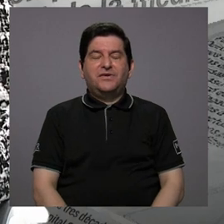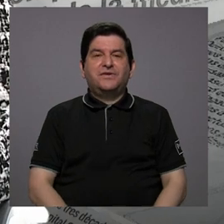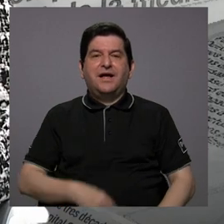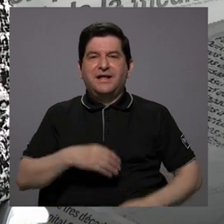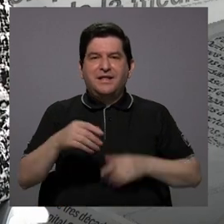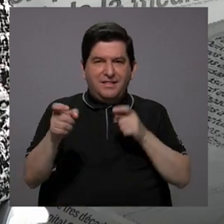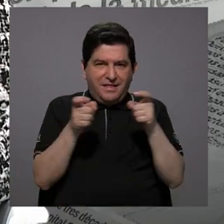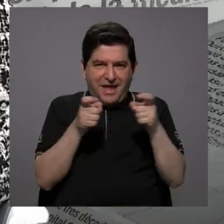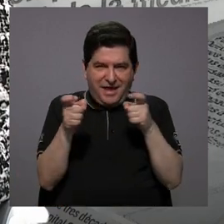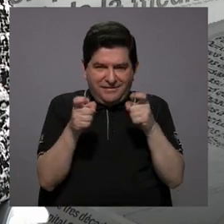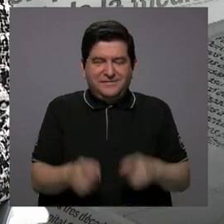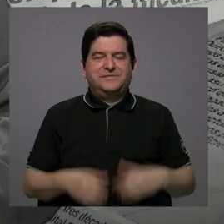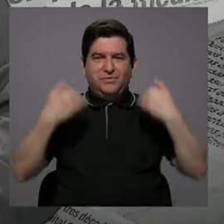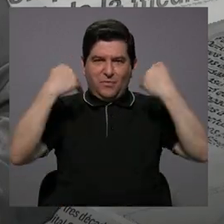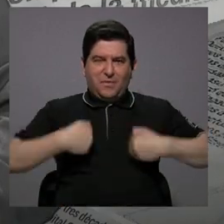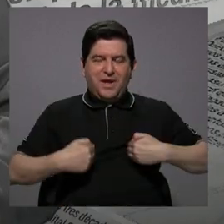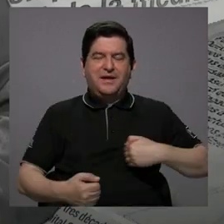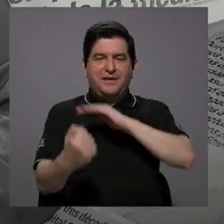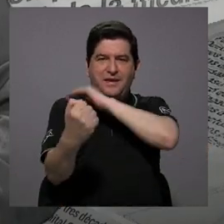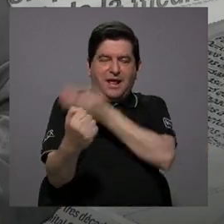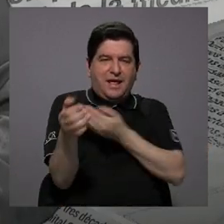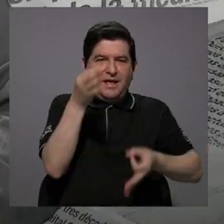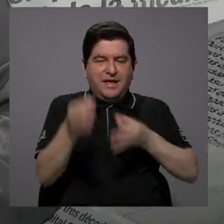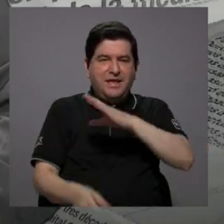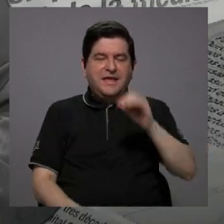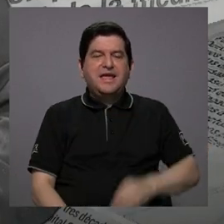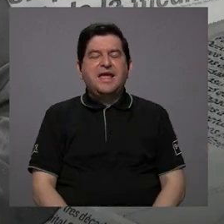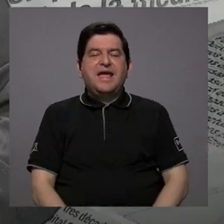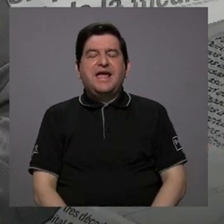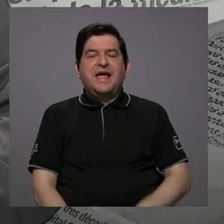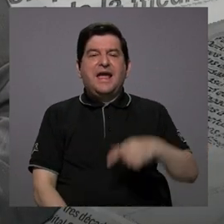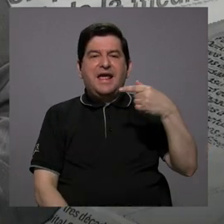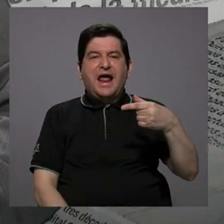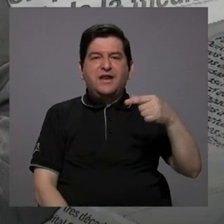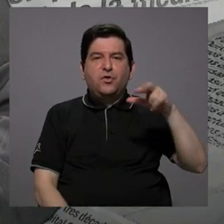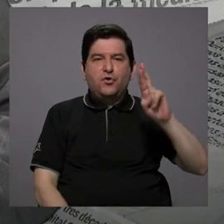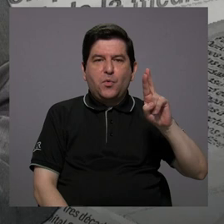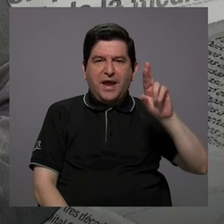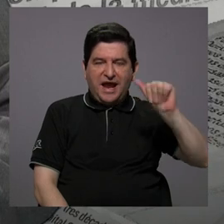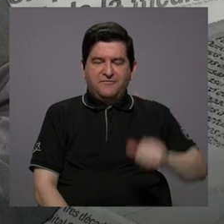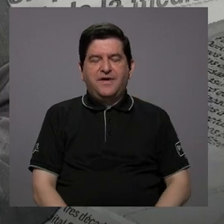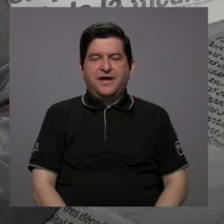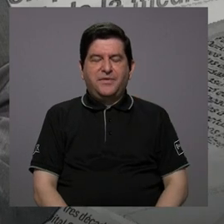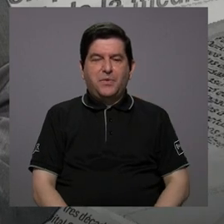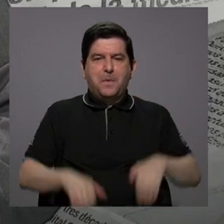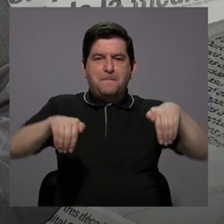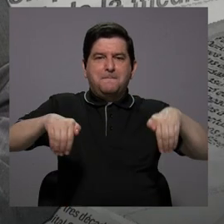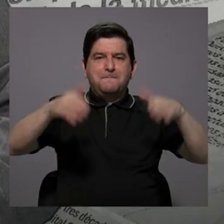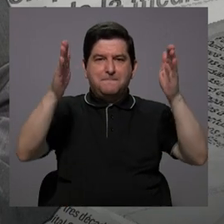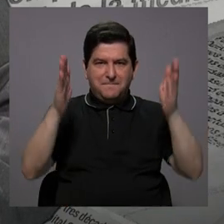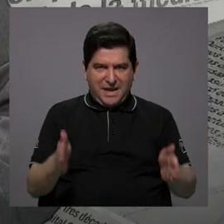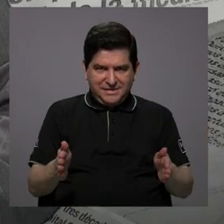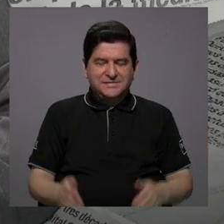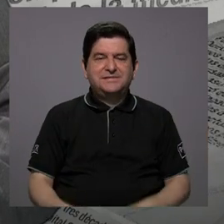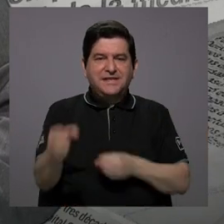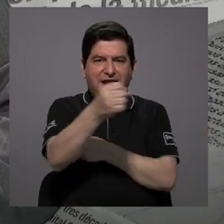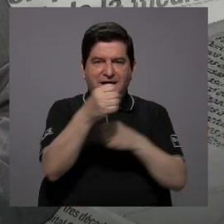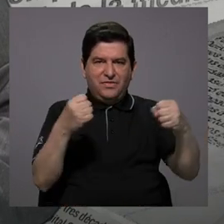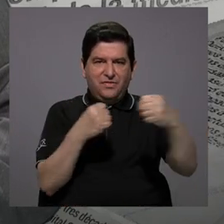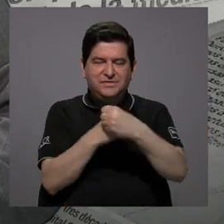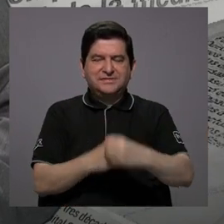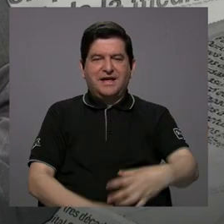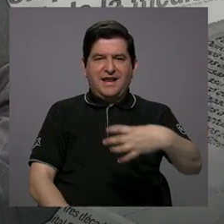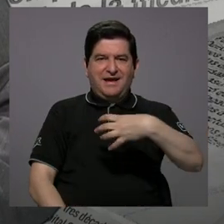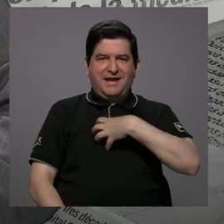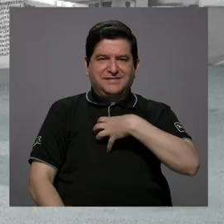del Poder Judicial y también tenemos a don Gerardo Rubén Alfaro, magistrado de la Sala de Casación Penal.